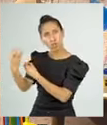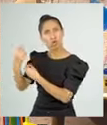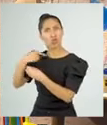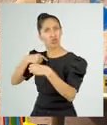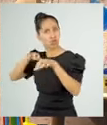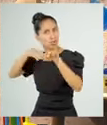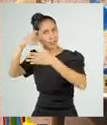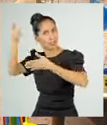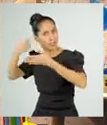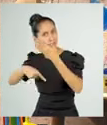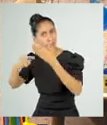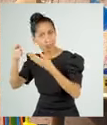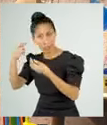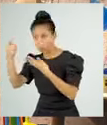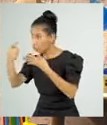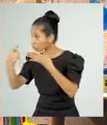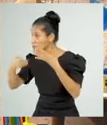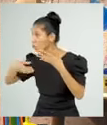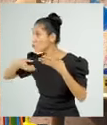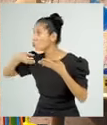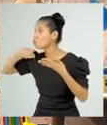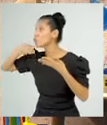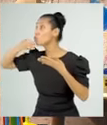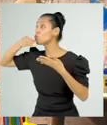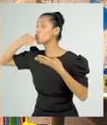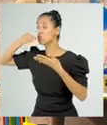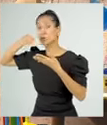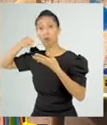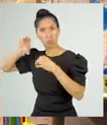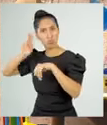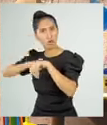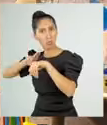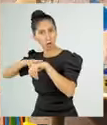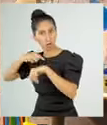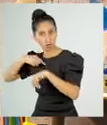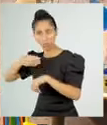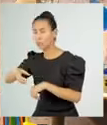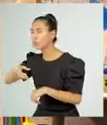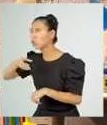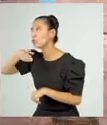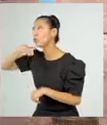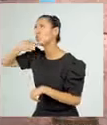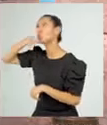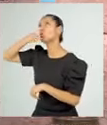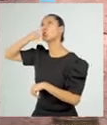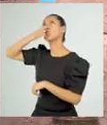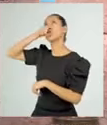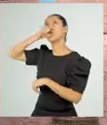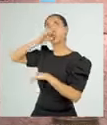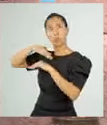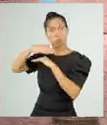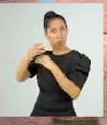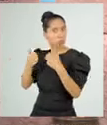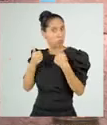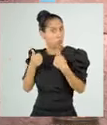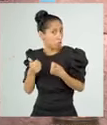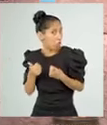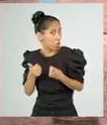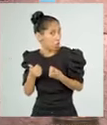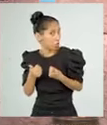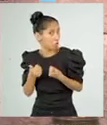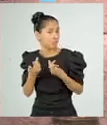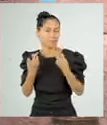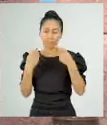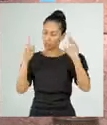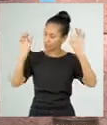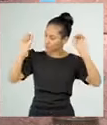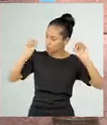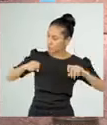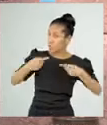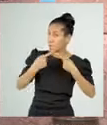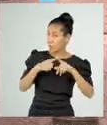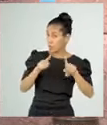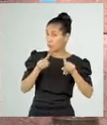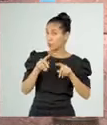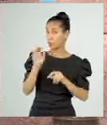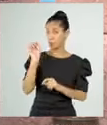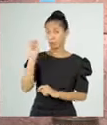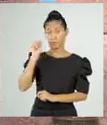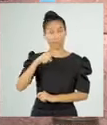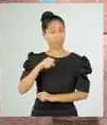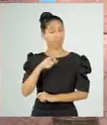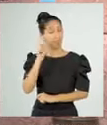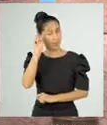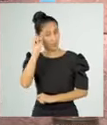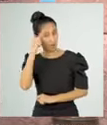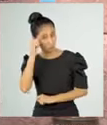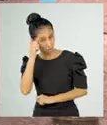bastante porque las pastillas están hechas a base de plantas medicinales. Muy bien. Pero de todas maneras, Cori,